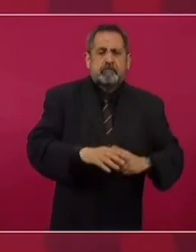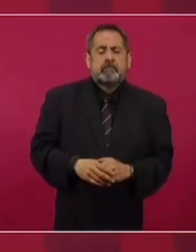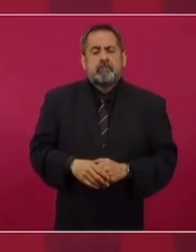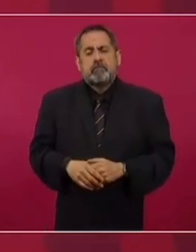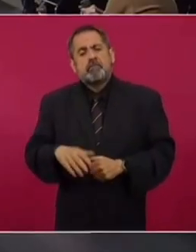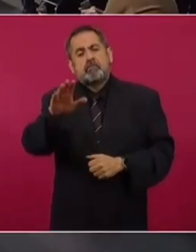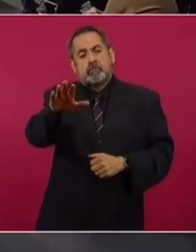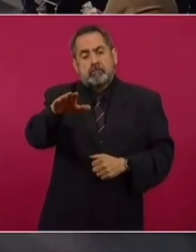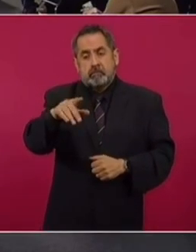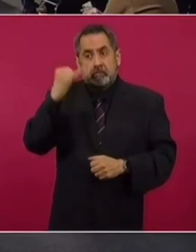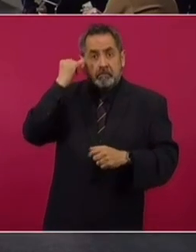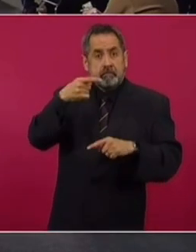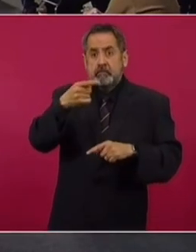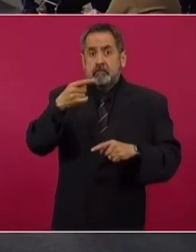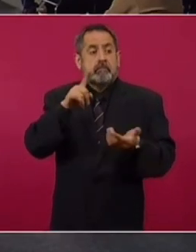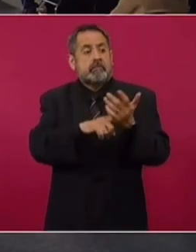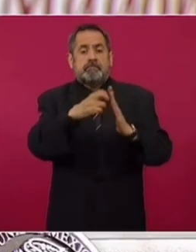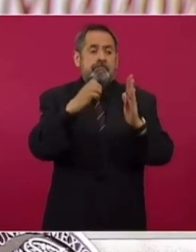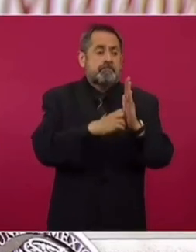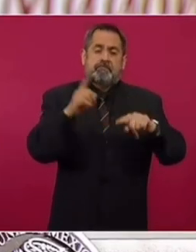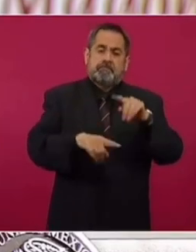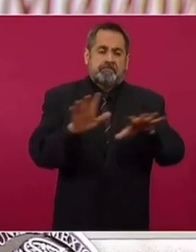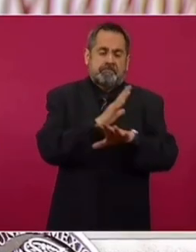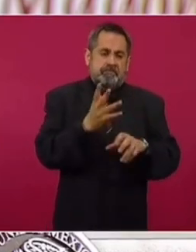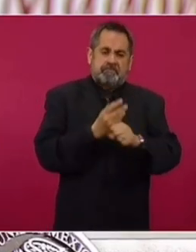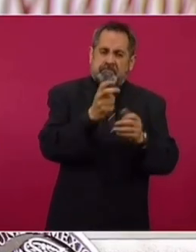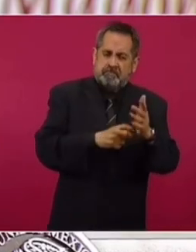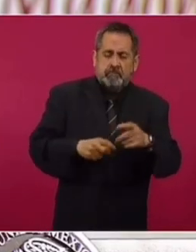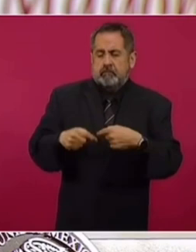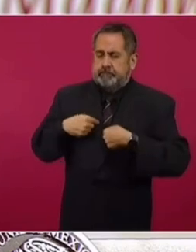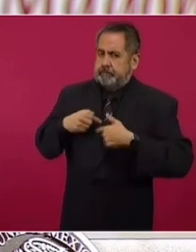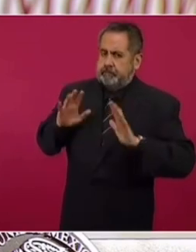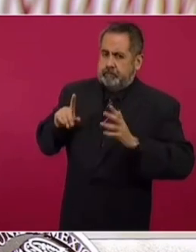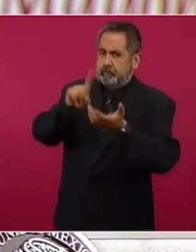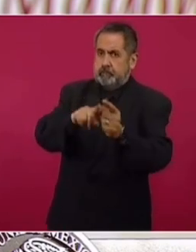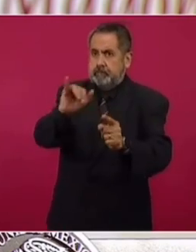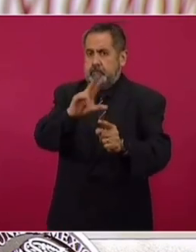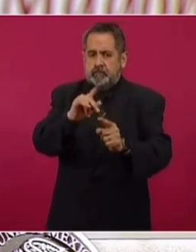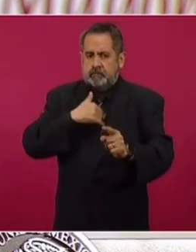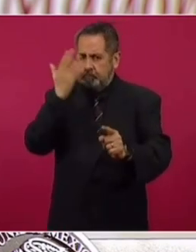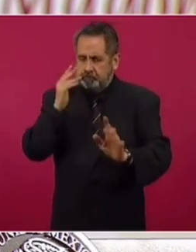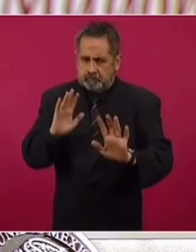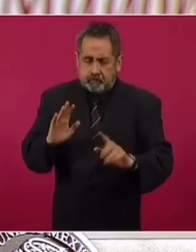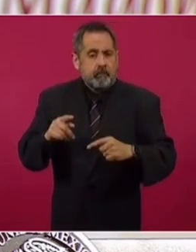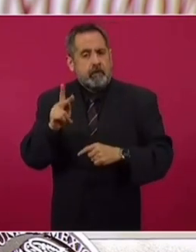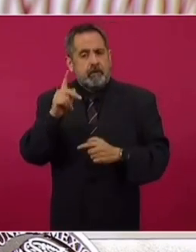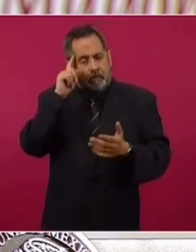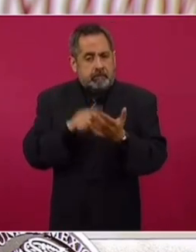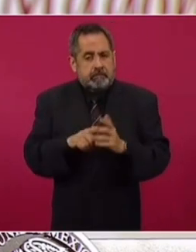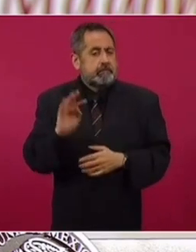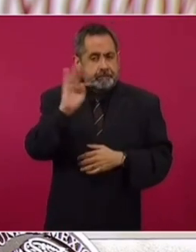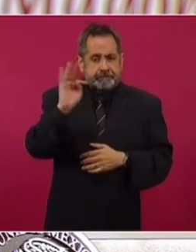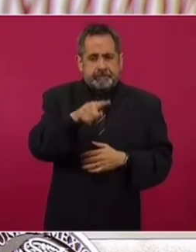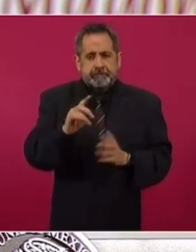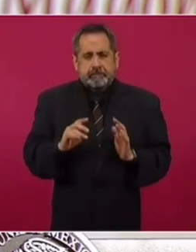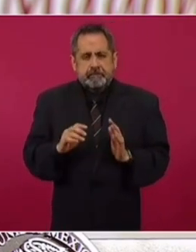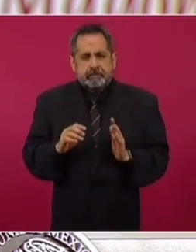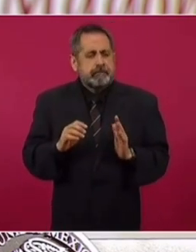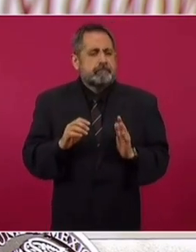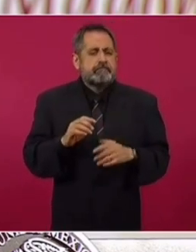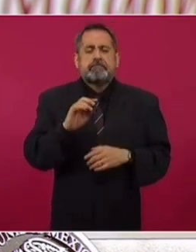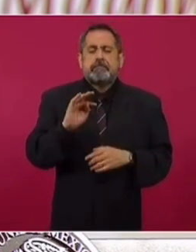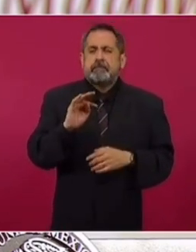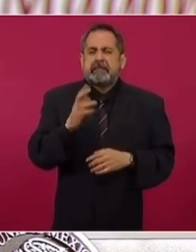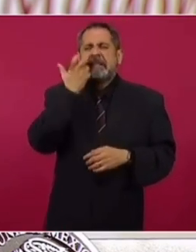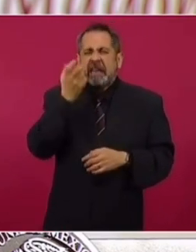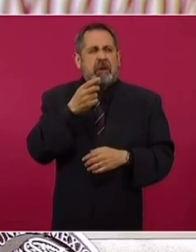¿No existe esa intención de cambiar los estatutos? Yo no sé si exista o no, pero yo creo que en todo caso no es nada más de